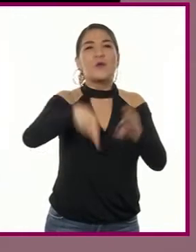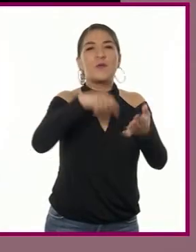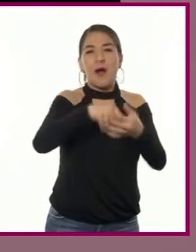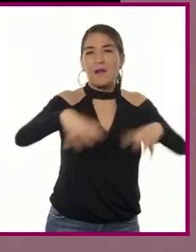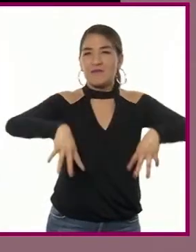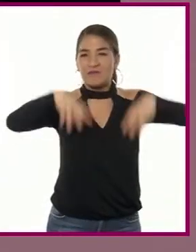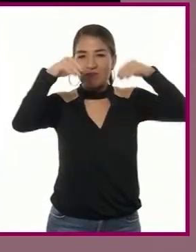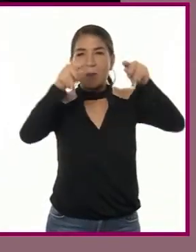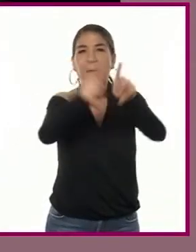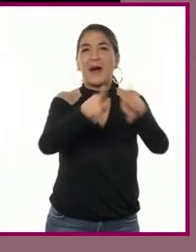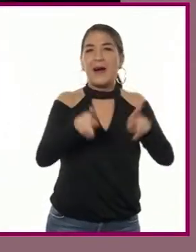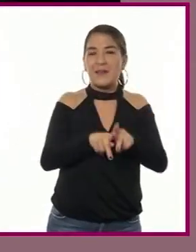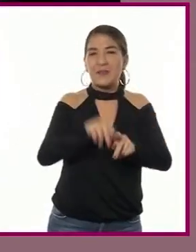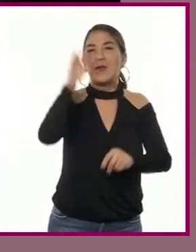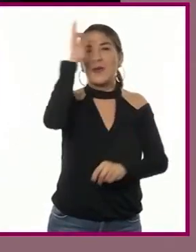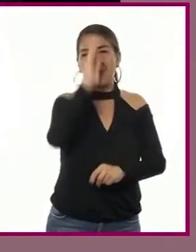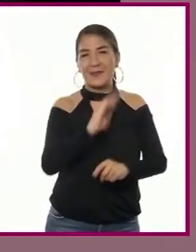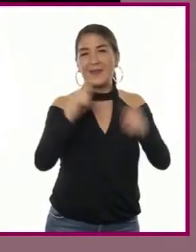iglesias.